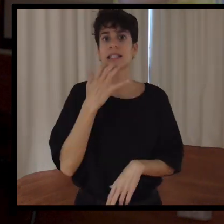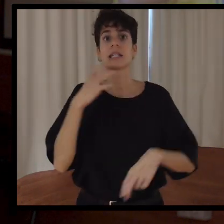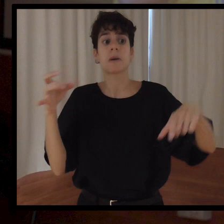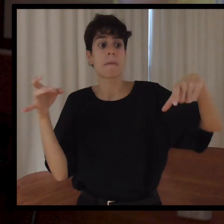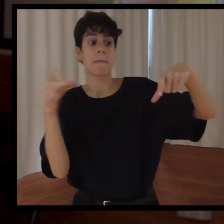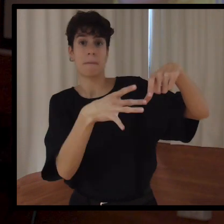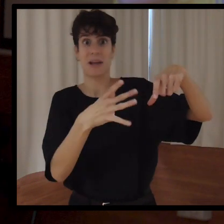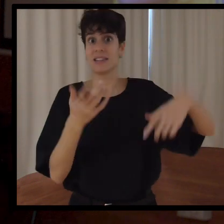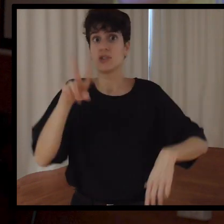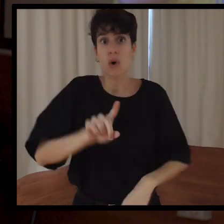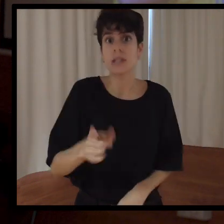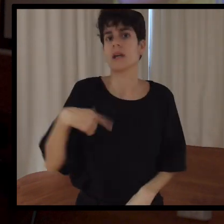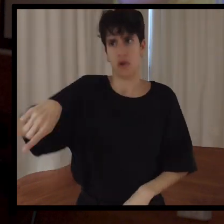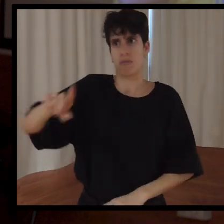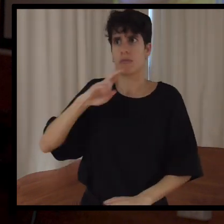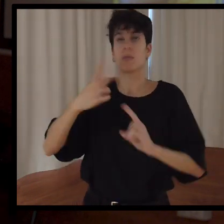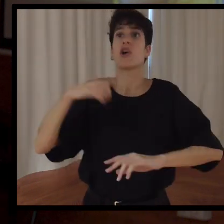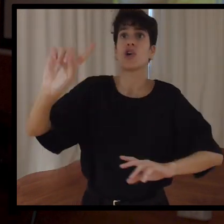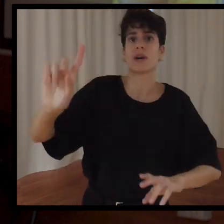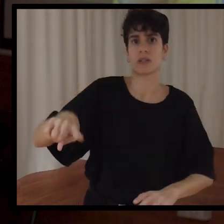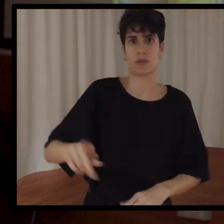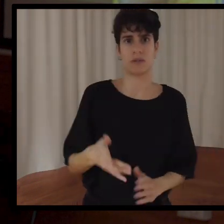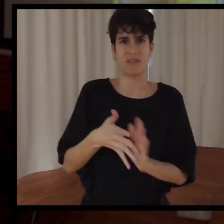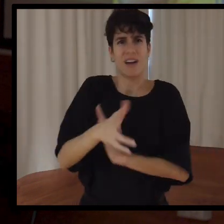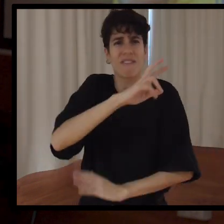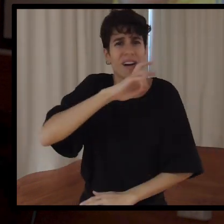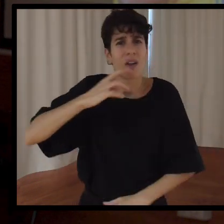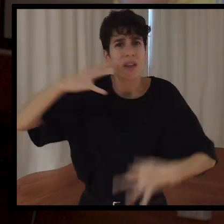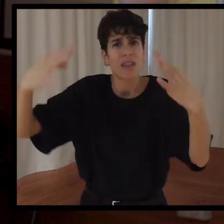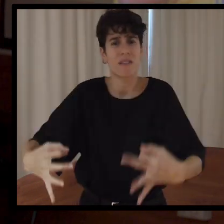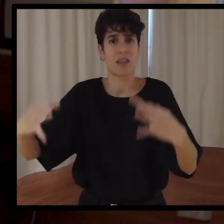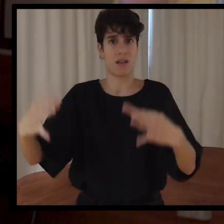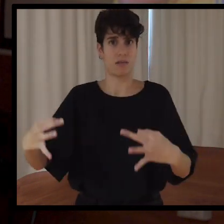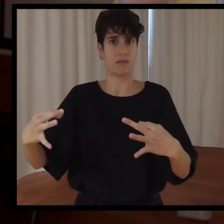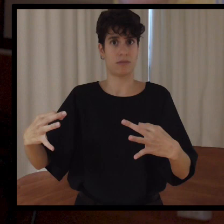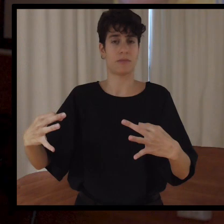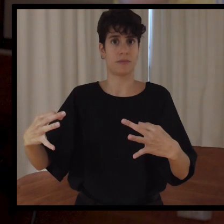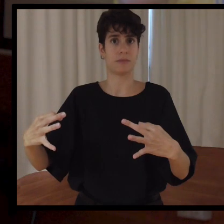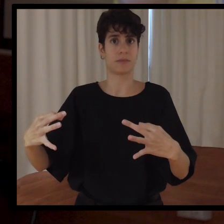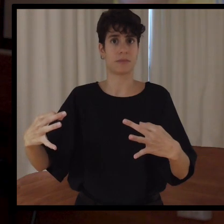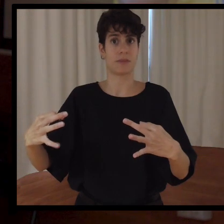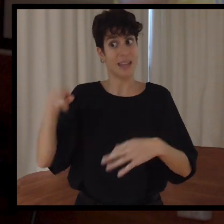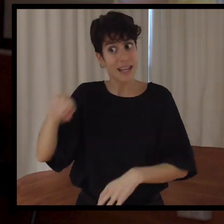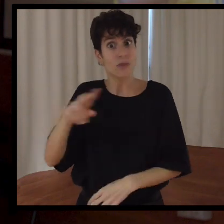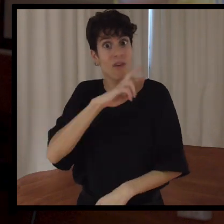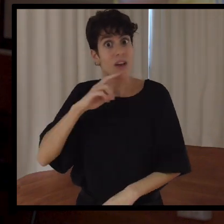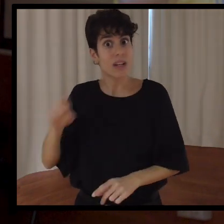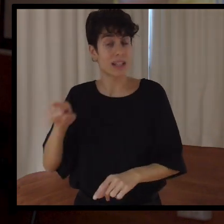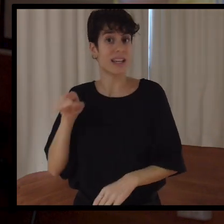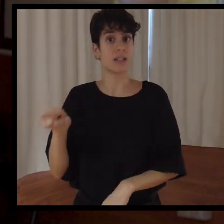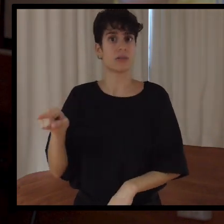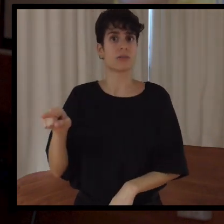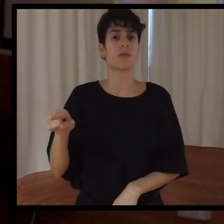falta, ellos mismos te lo van a decir. Si no es un penalti, ellos te lo van a decir. Con lo cual, esos valores que realmente